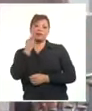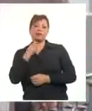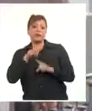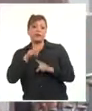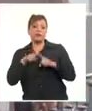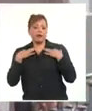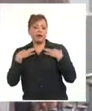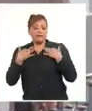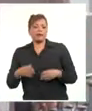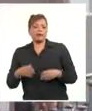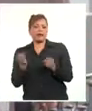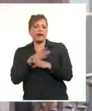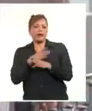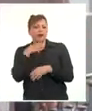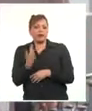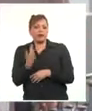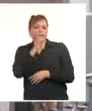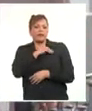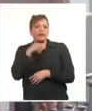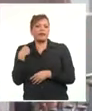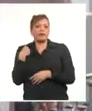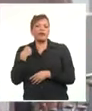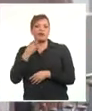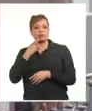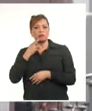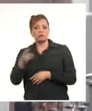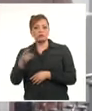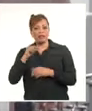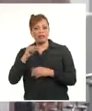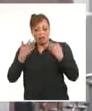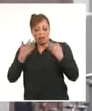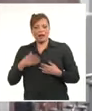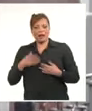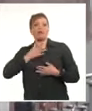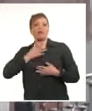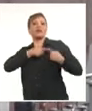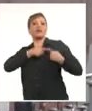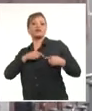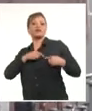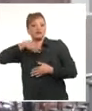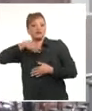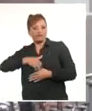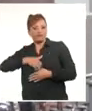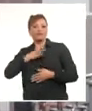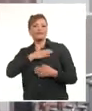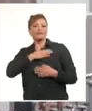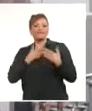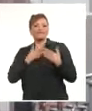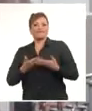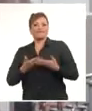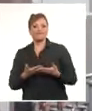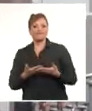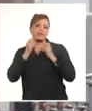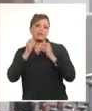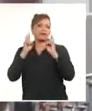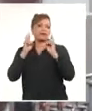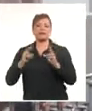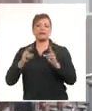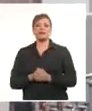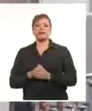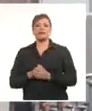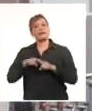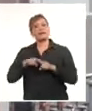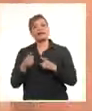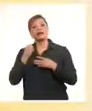tenía la bata puesta. Te contesto que la bata la tengo por dentro. Es mi razón de ser en la vida para